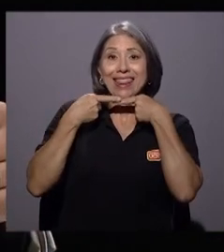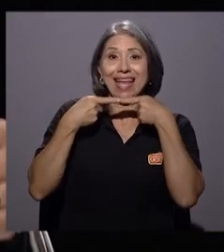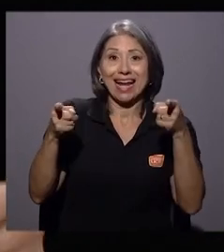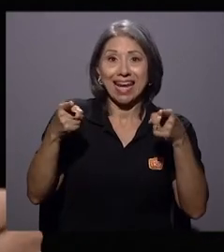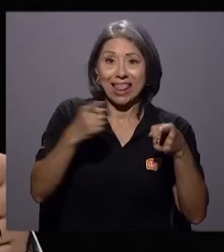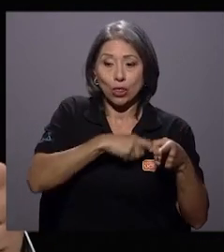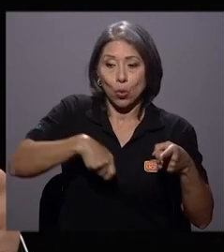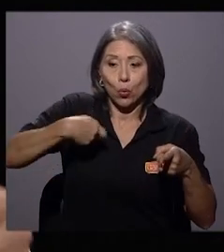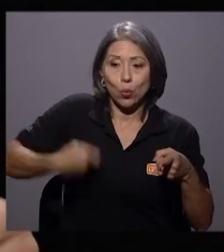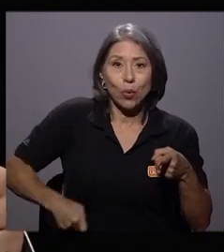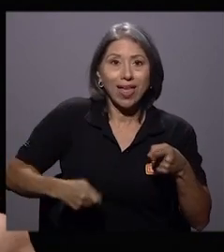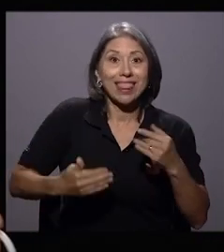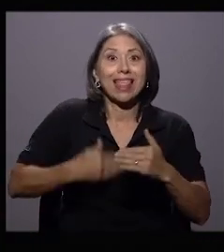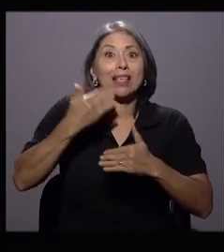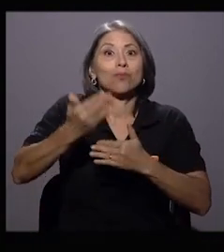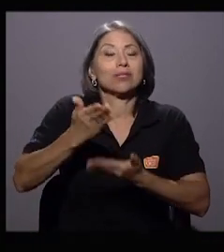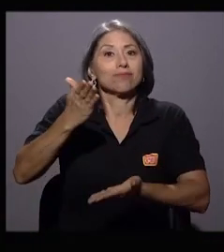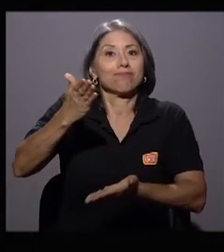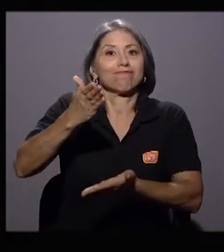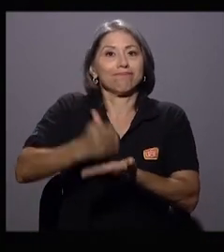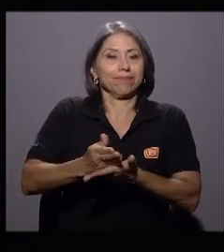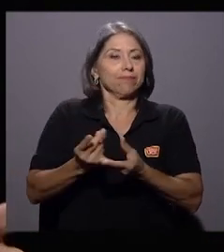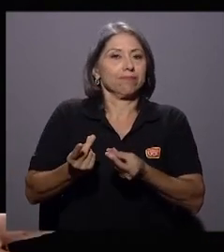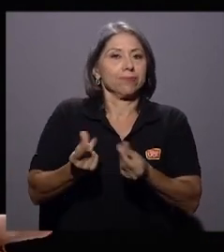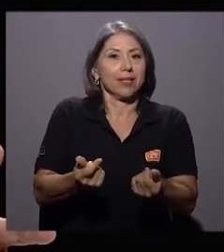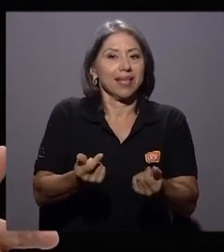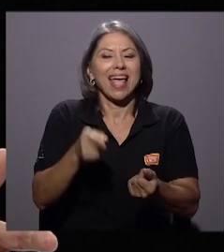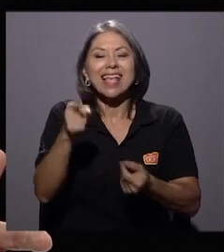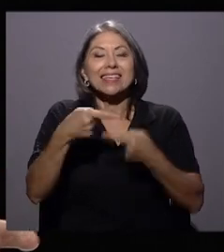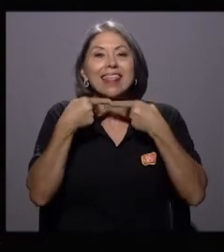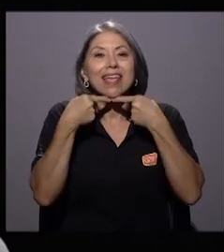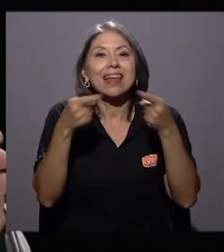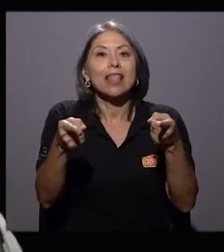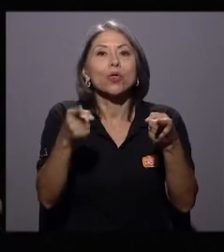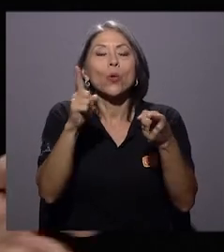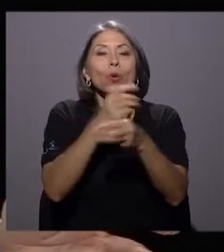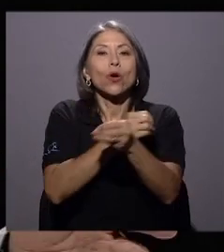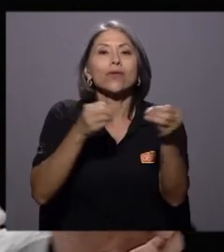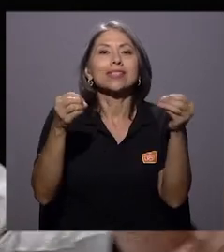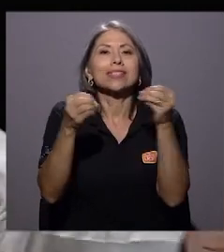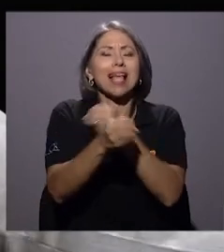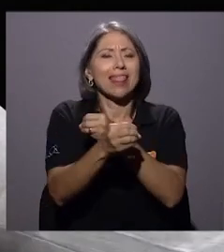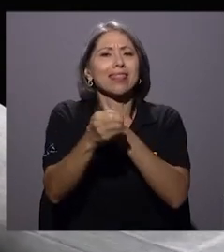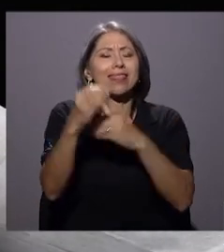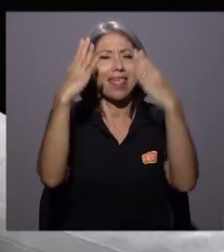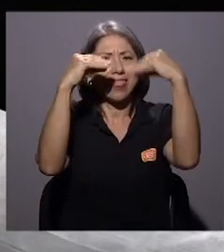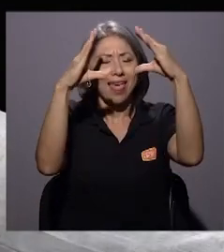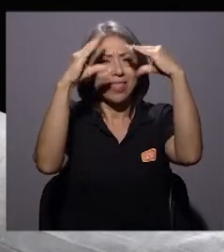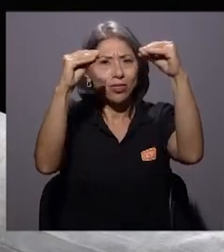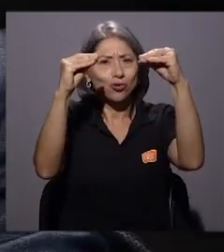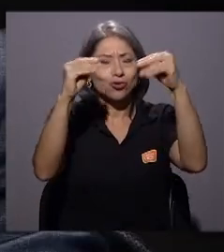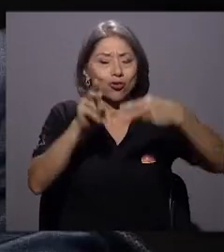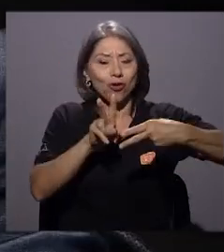para que existiera una unidad de datos muy conocida y el hashtag casi que es UPAT. ¿Usted como